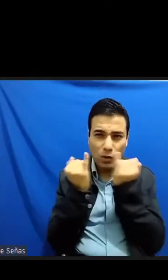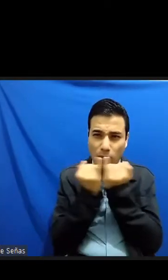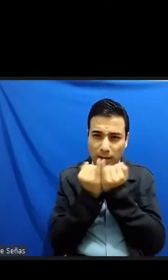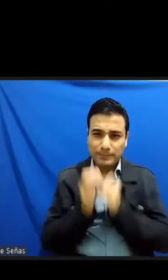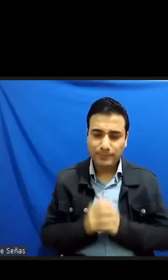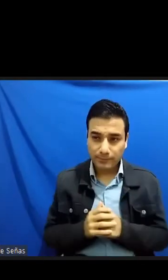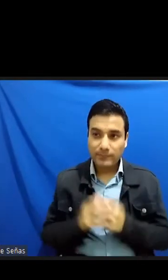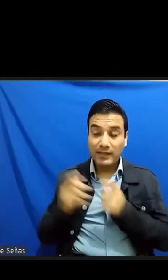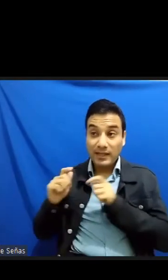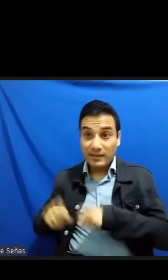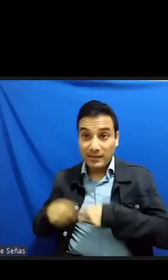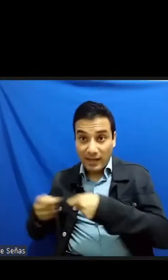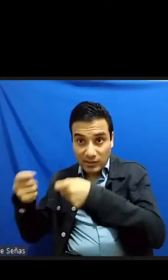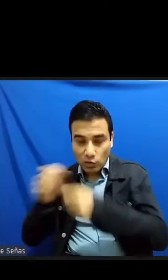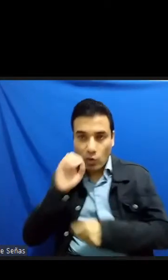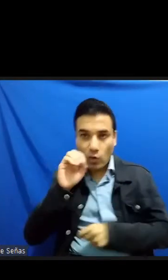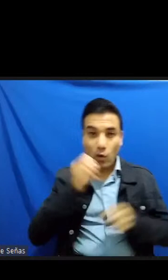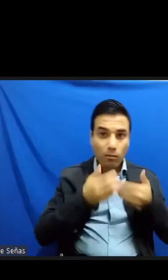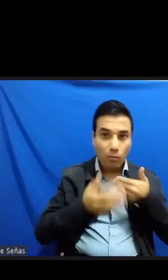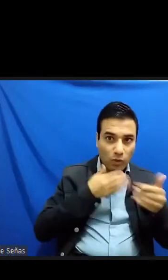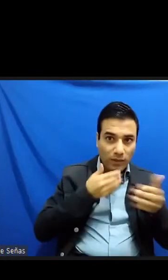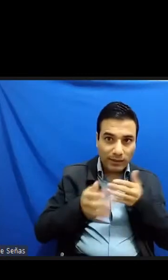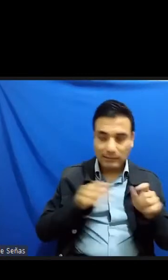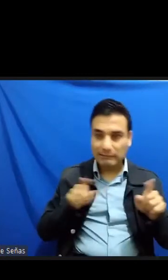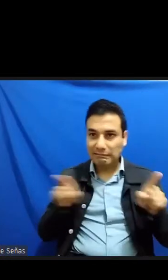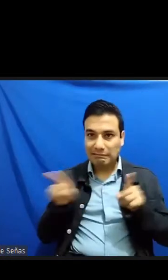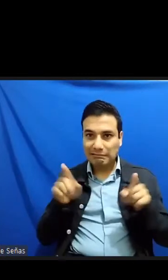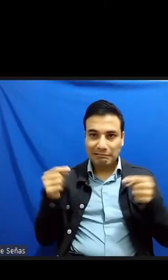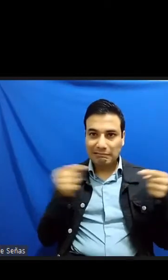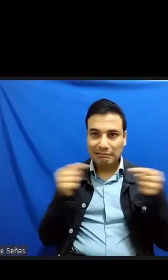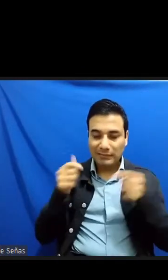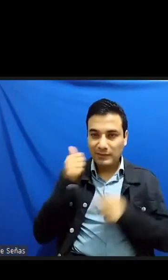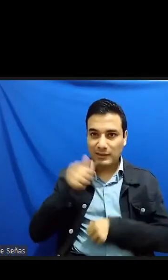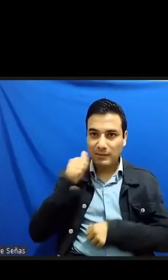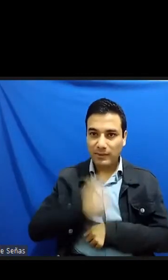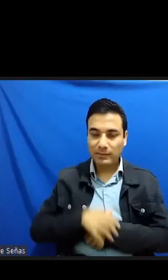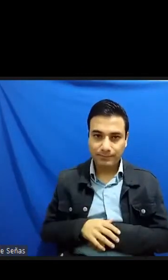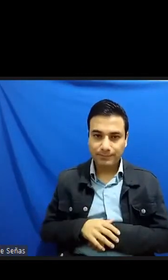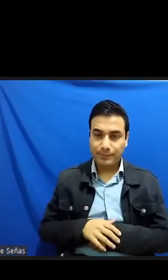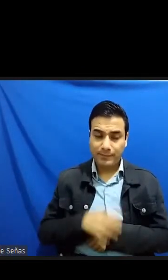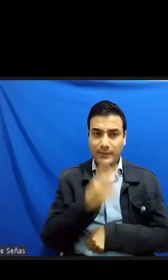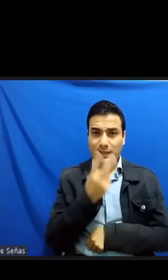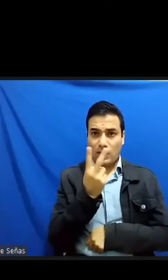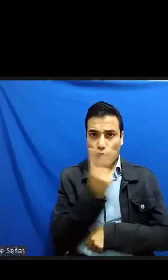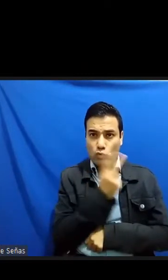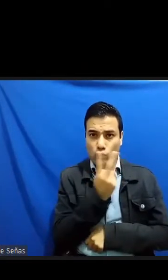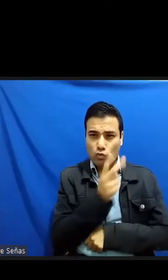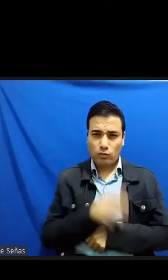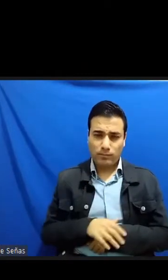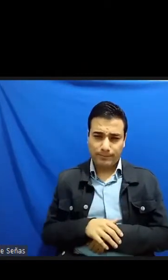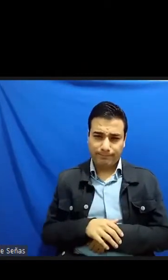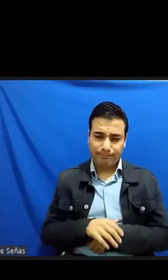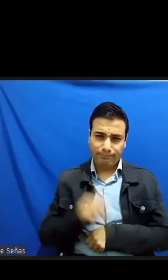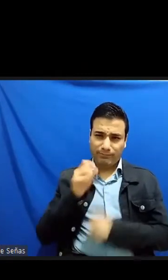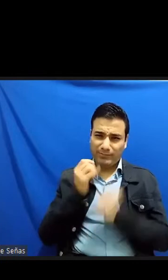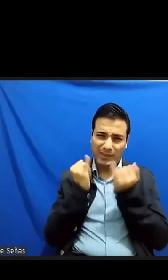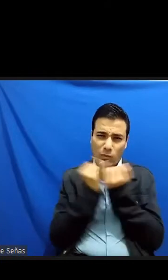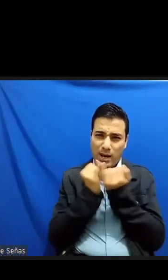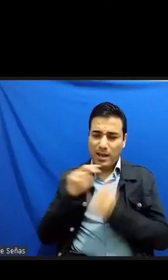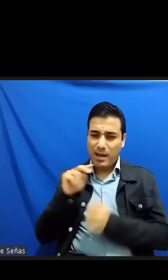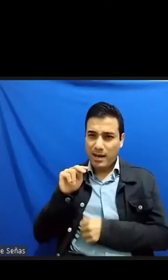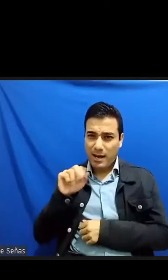versus modernidad los dos podían ser considerados como el propio Chiqui Nagaoka